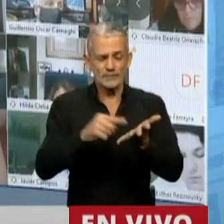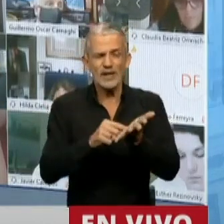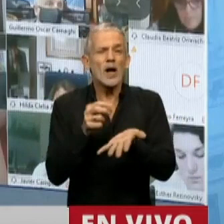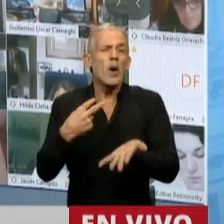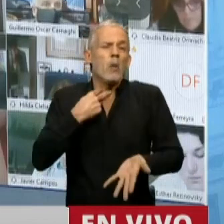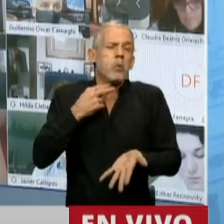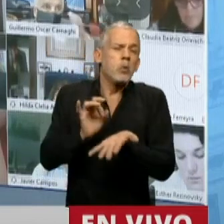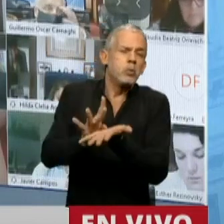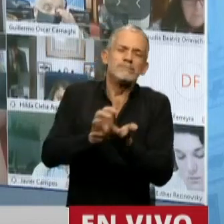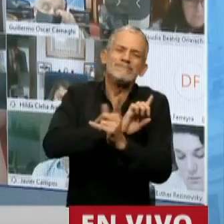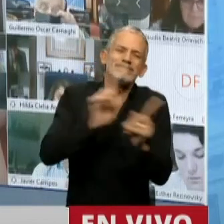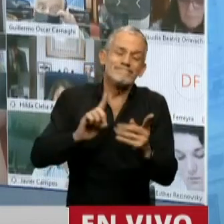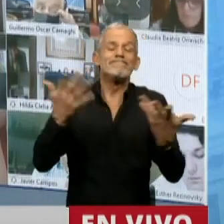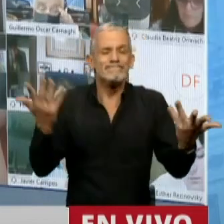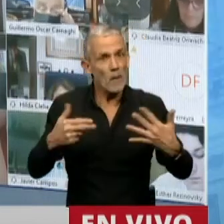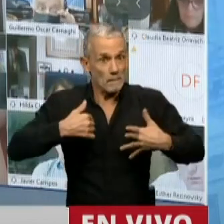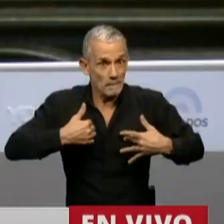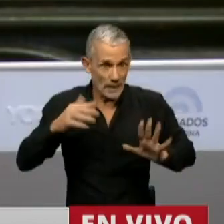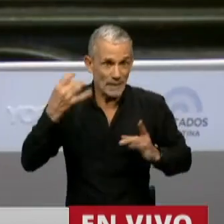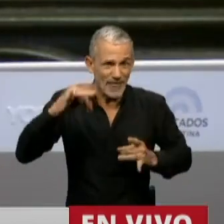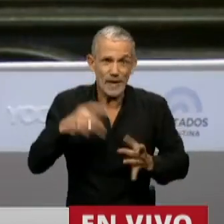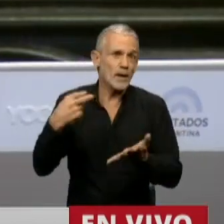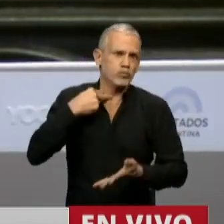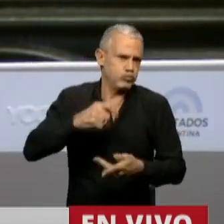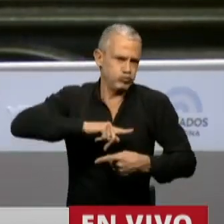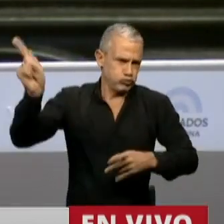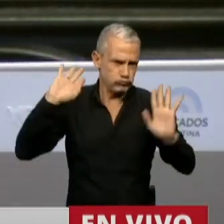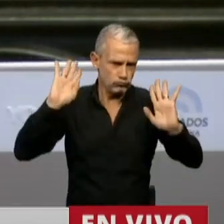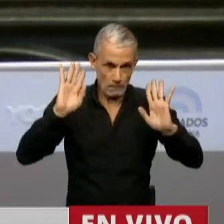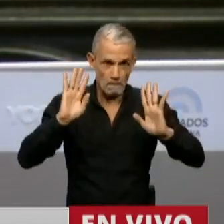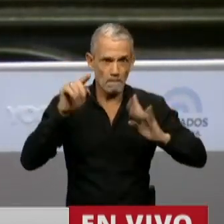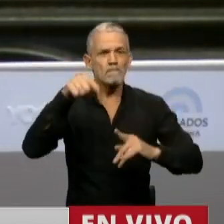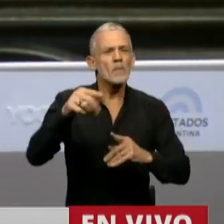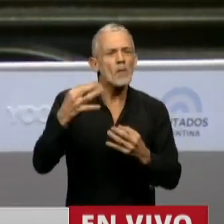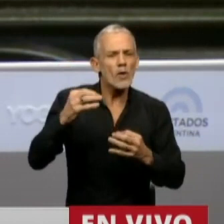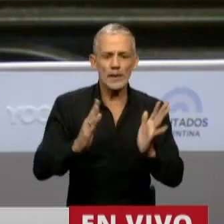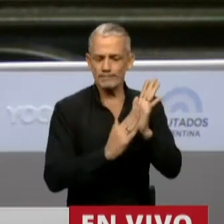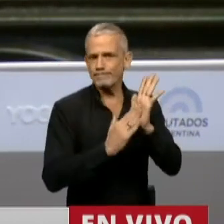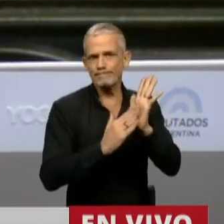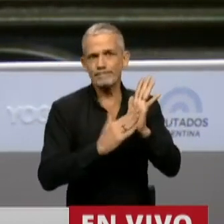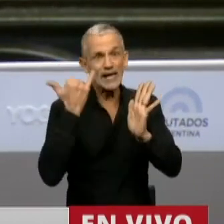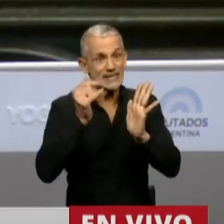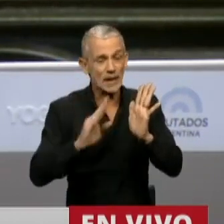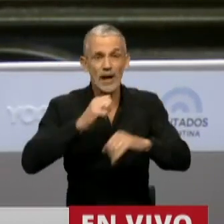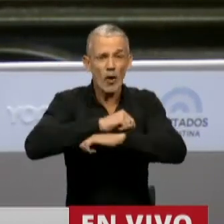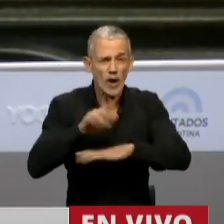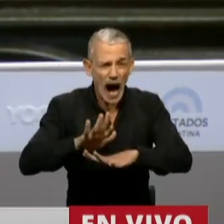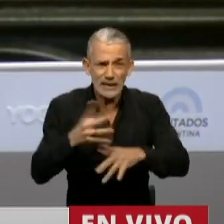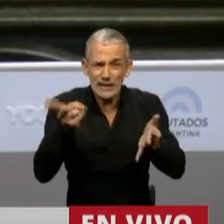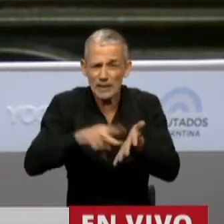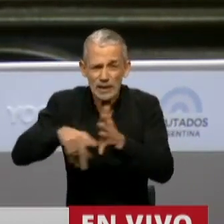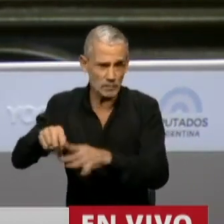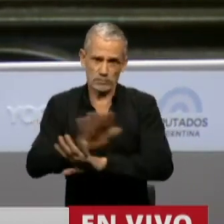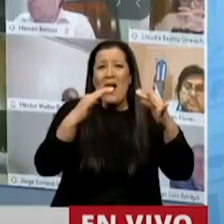expulsión, que seguramente es lo que hubiera correspondido, pero que tendrá los efectos de sentar un precedente para que estas inconductas no vuelvan a